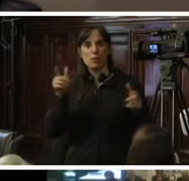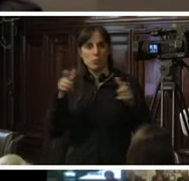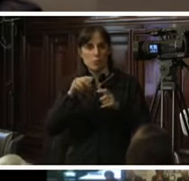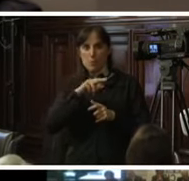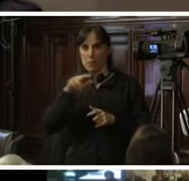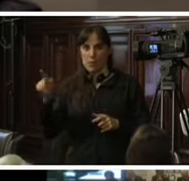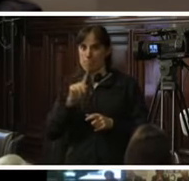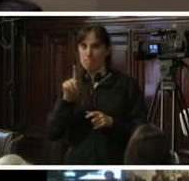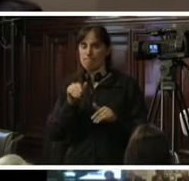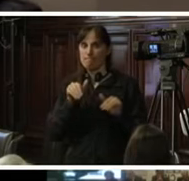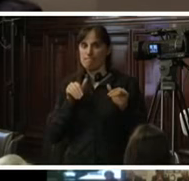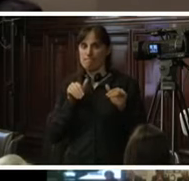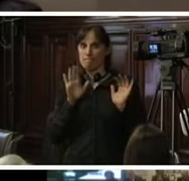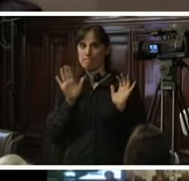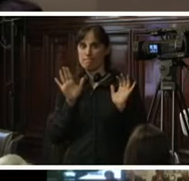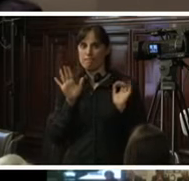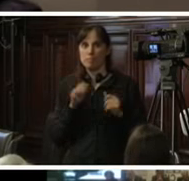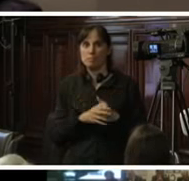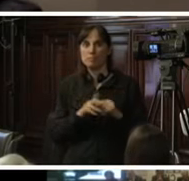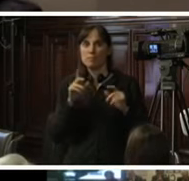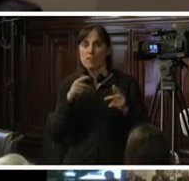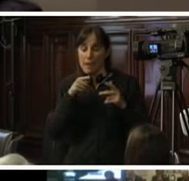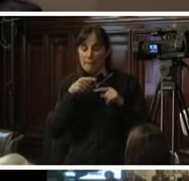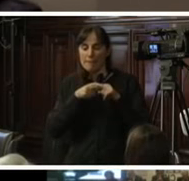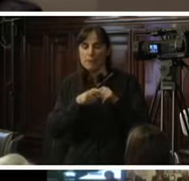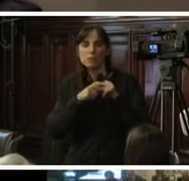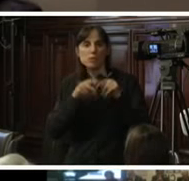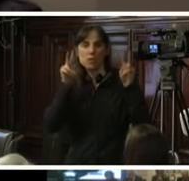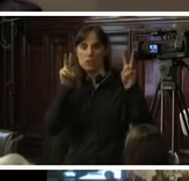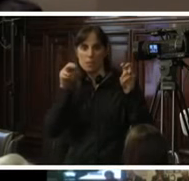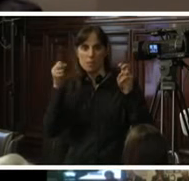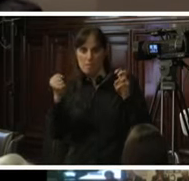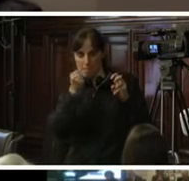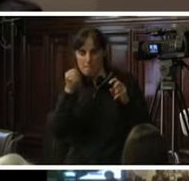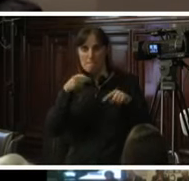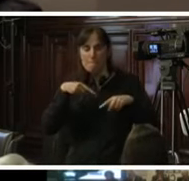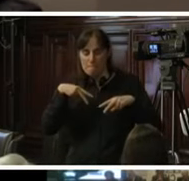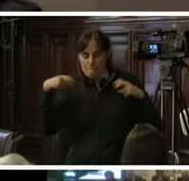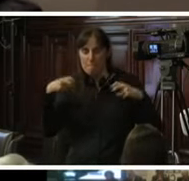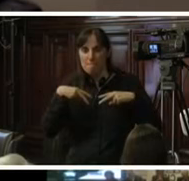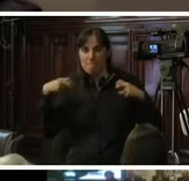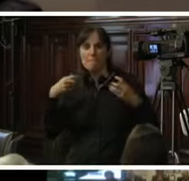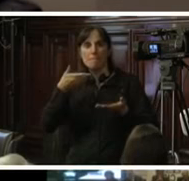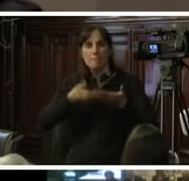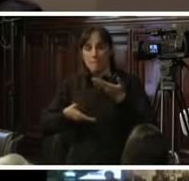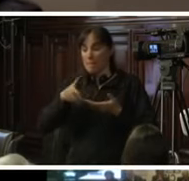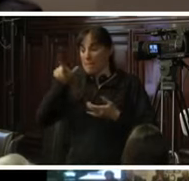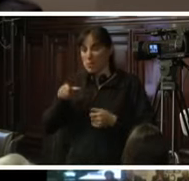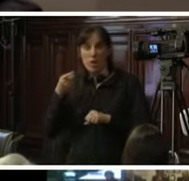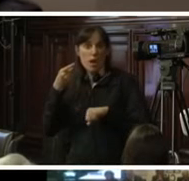el mérito o el fondo del asunto. En esta fase el acusado tiene derecho